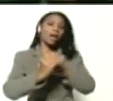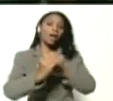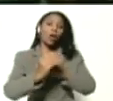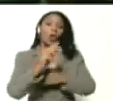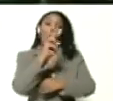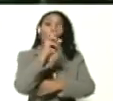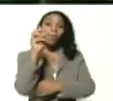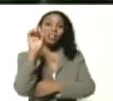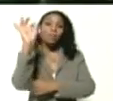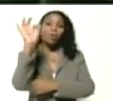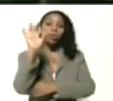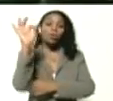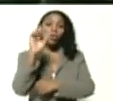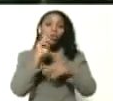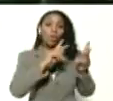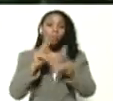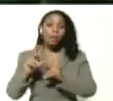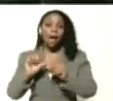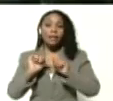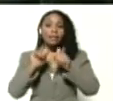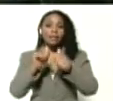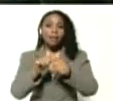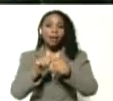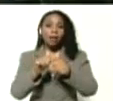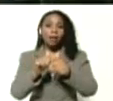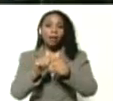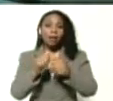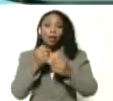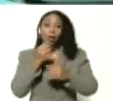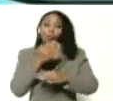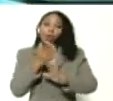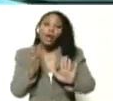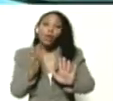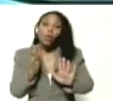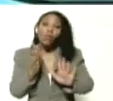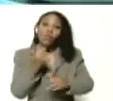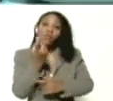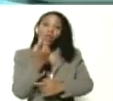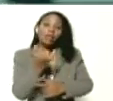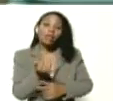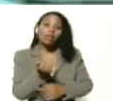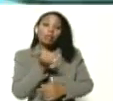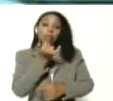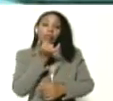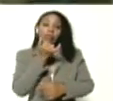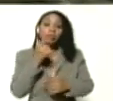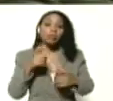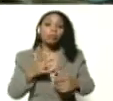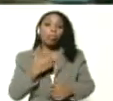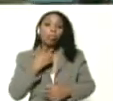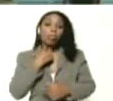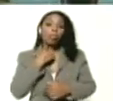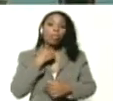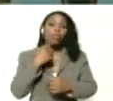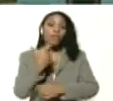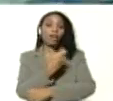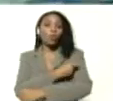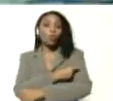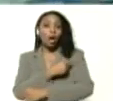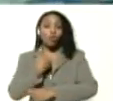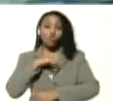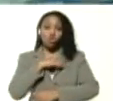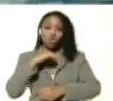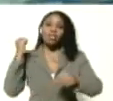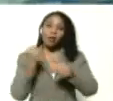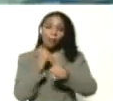20% del plan inicial. Bueno, hay una escasez de vacunas significativa. Nosotros estamos trabajando